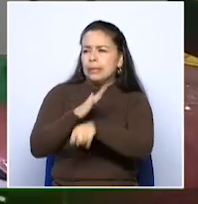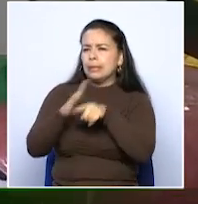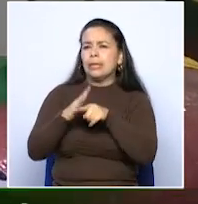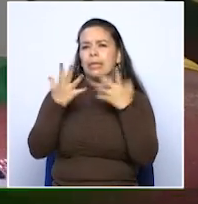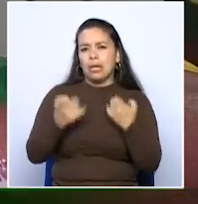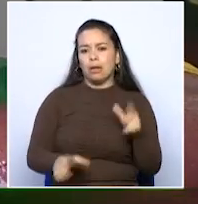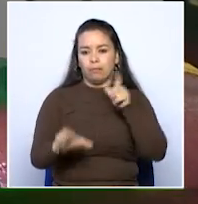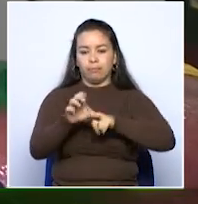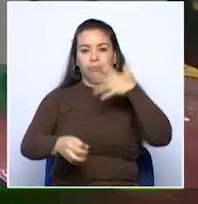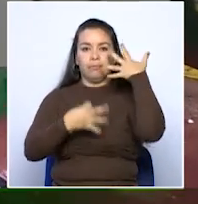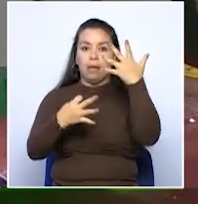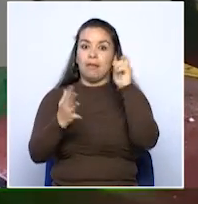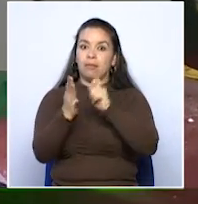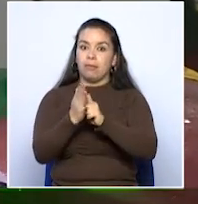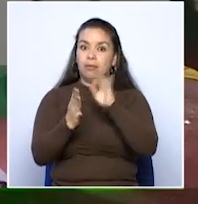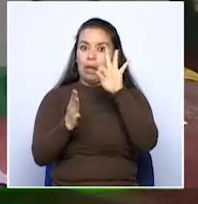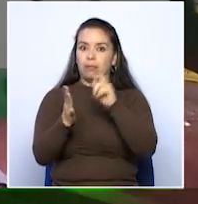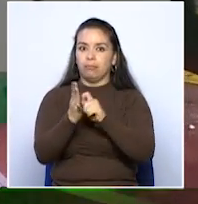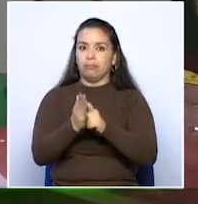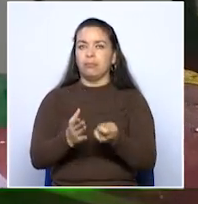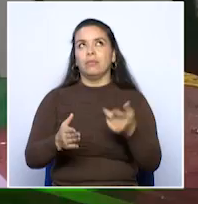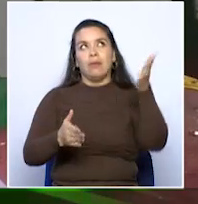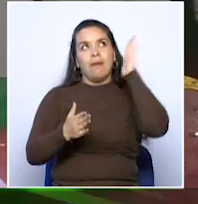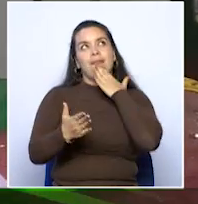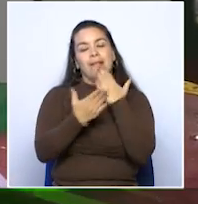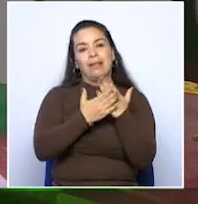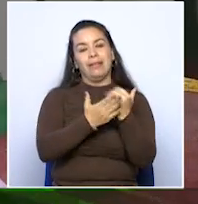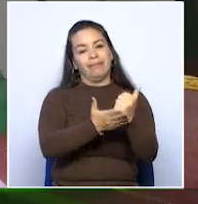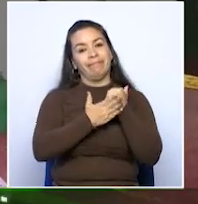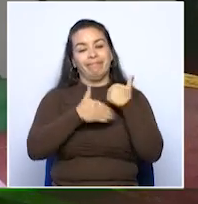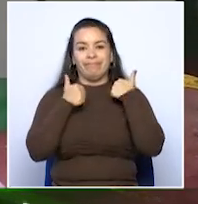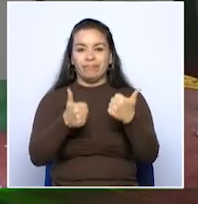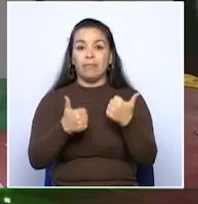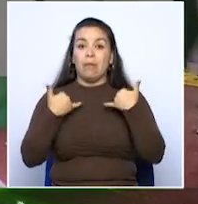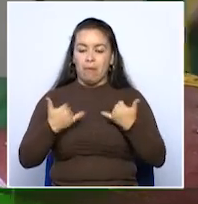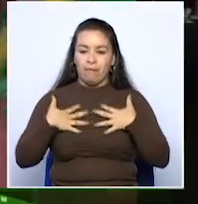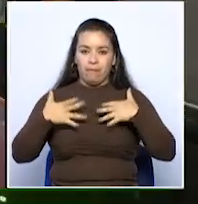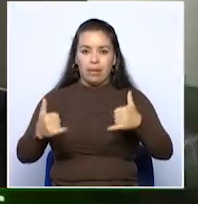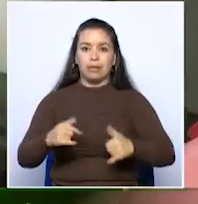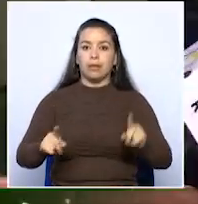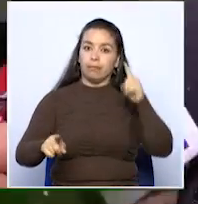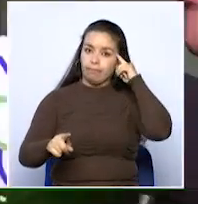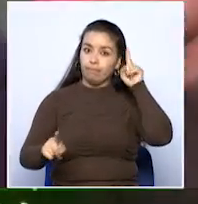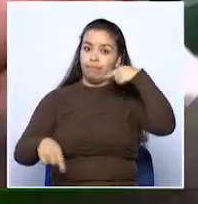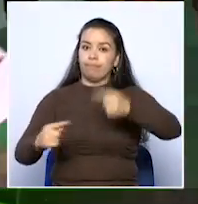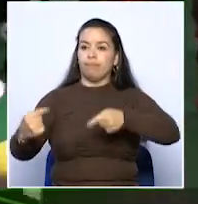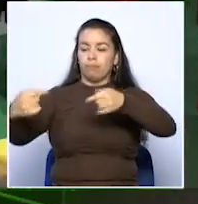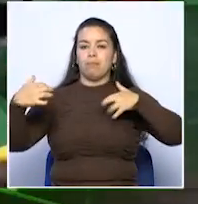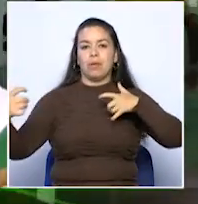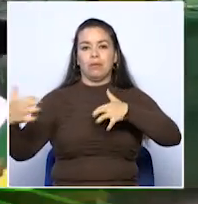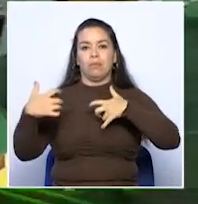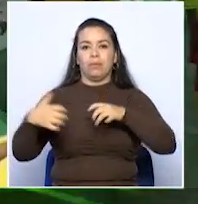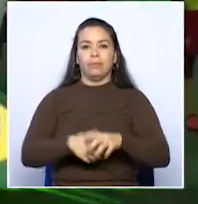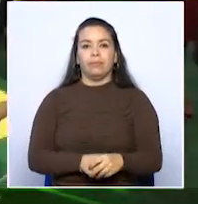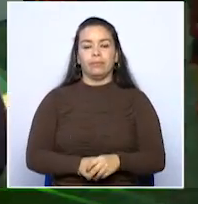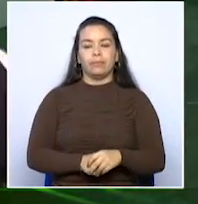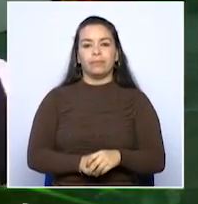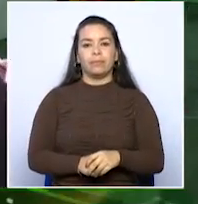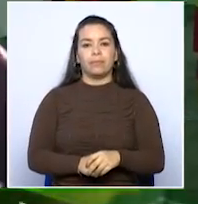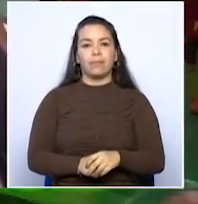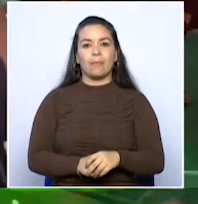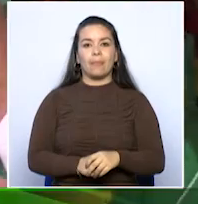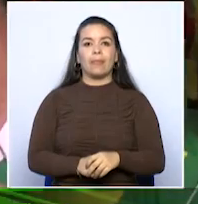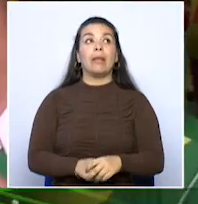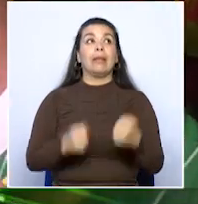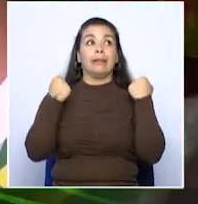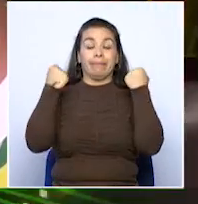Clasificarnos y los tres puntos, gracias a Dios se logró y pues felices ahora a pensar en el partido de Valledupar. Contento por conseguir un